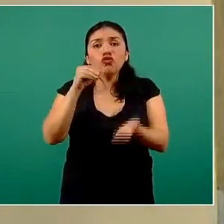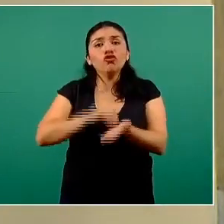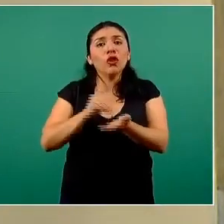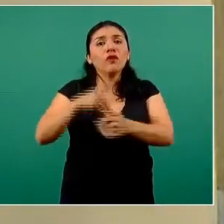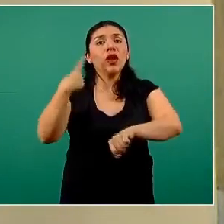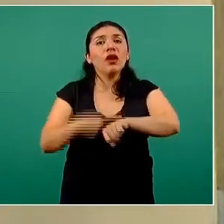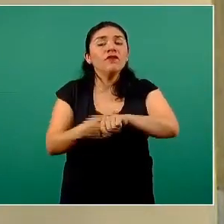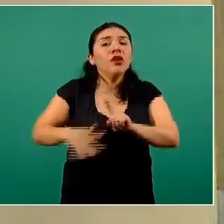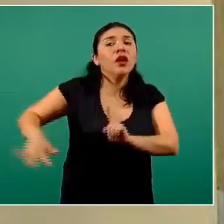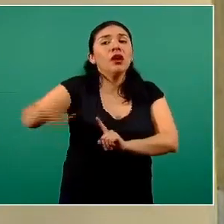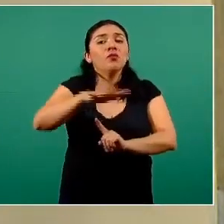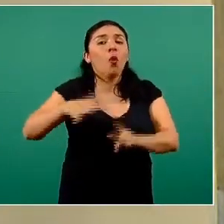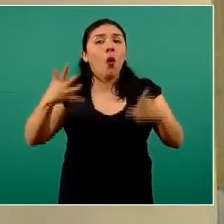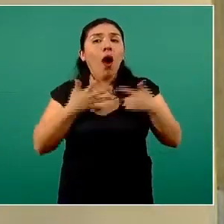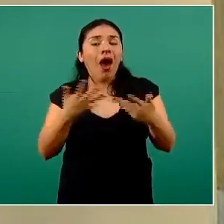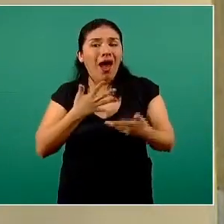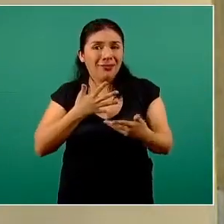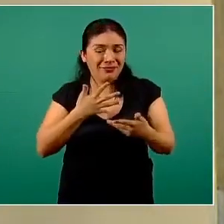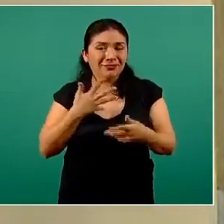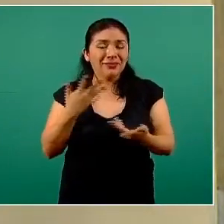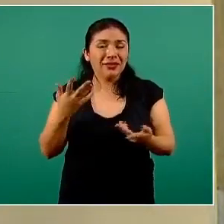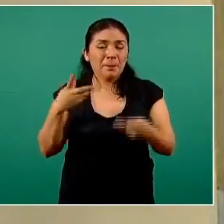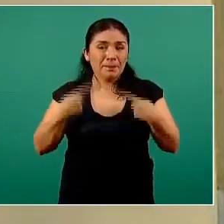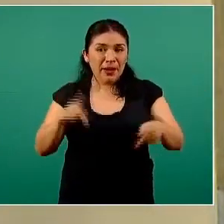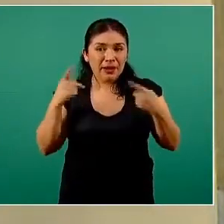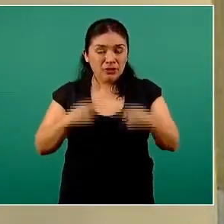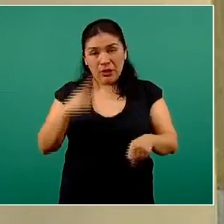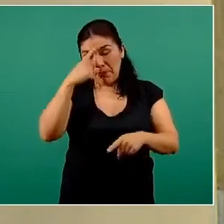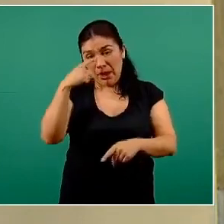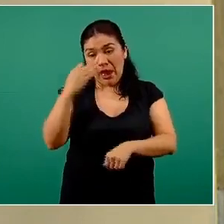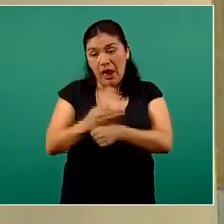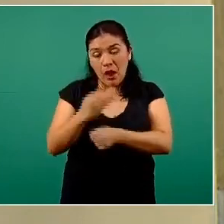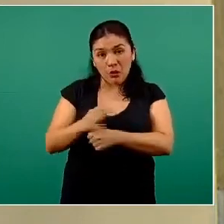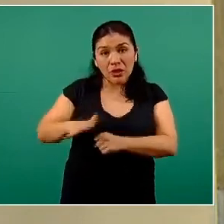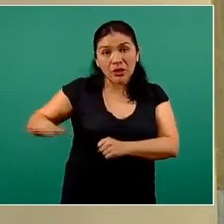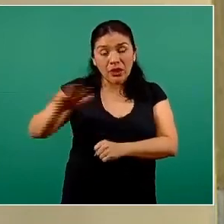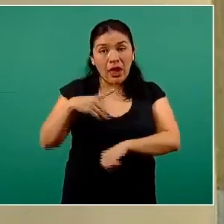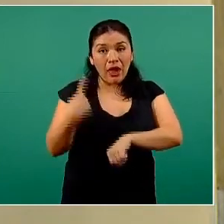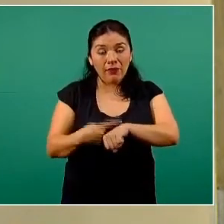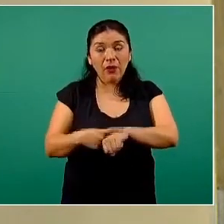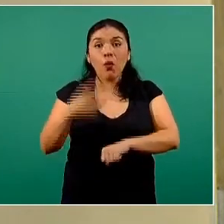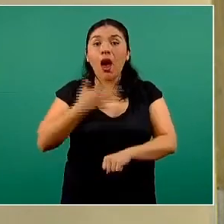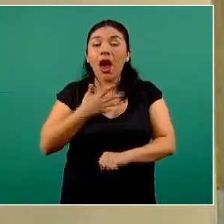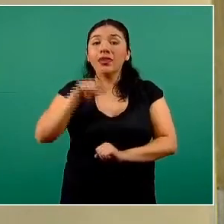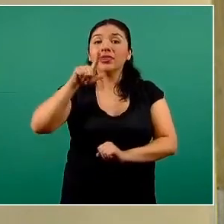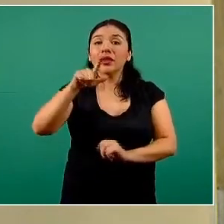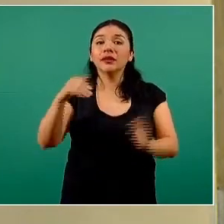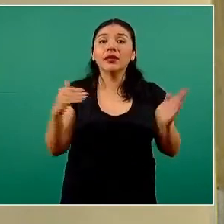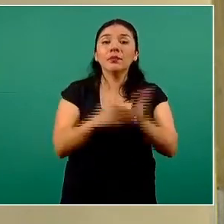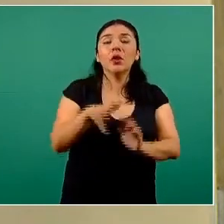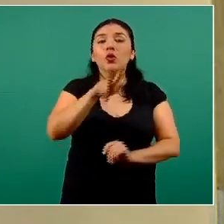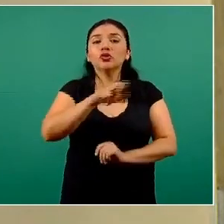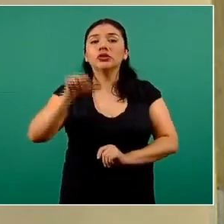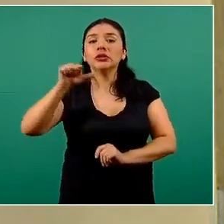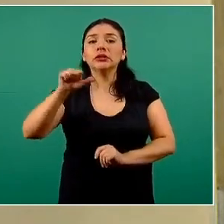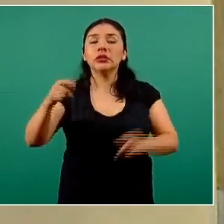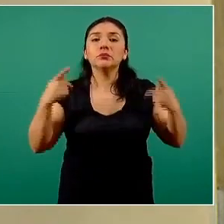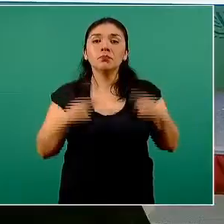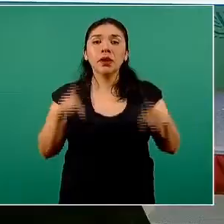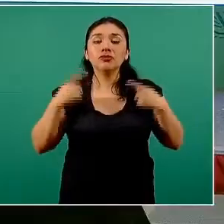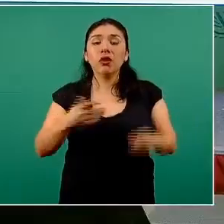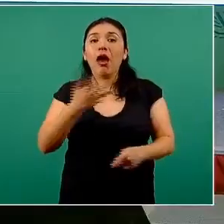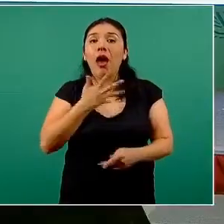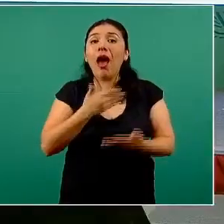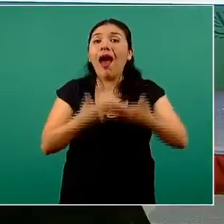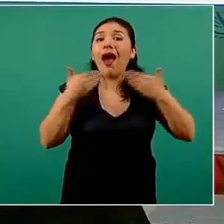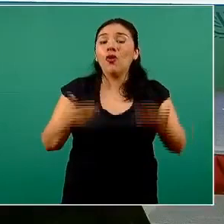es lo que representa a la epidemia activa. Estos son 17 mil 816 personas que